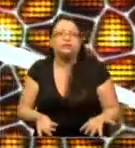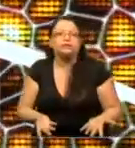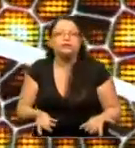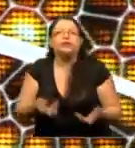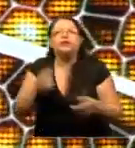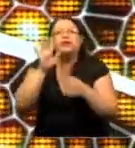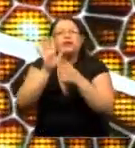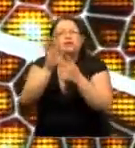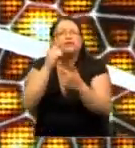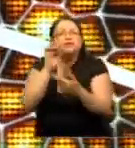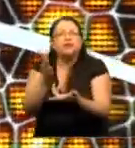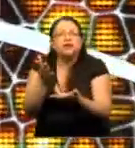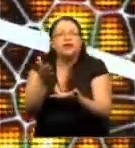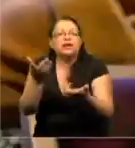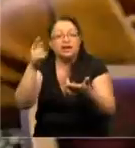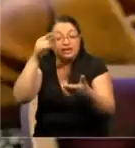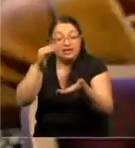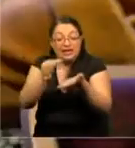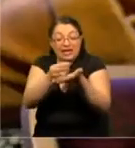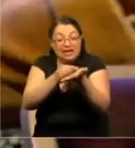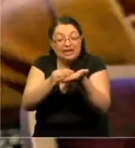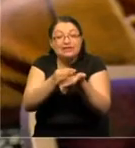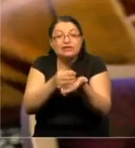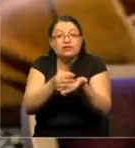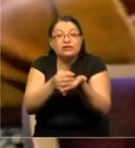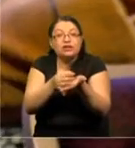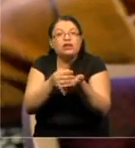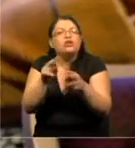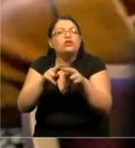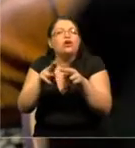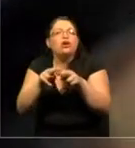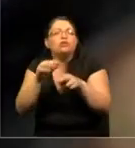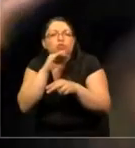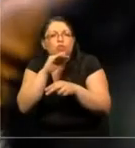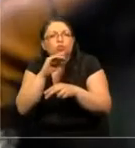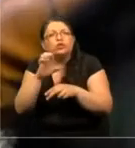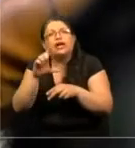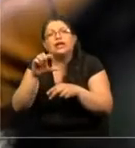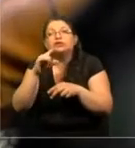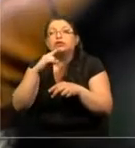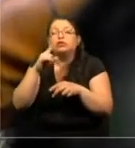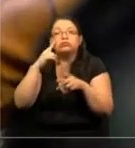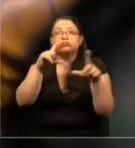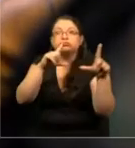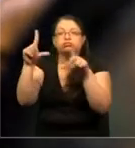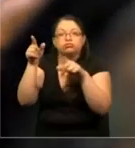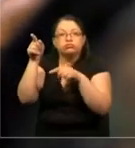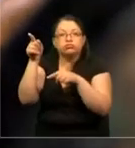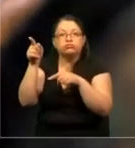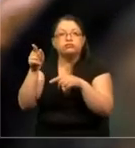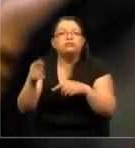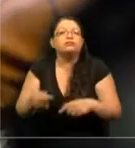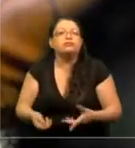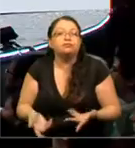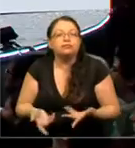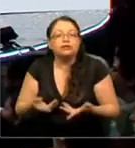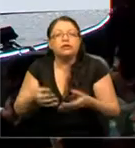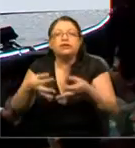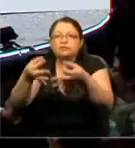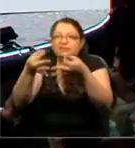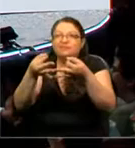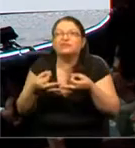acá es que si uno toma estas células y utiliza un electrodo, que es lo que se observa en la fotografía, para medir corrientes